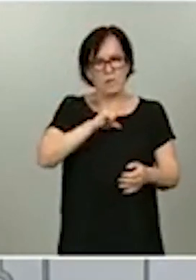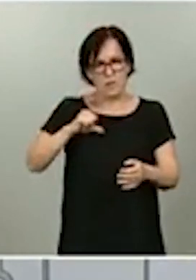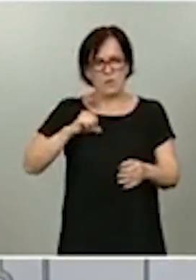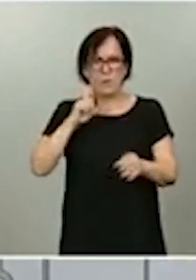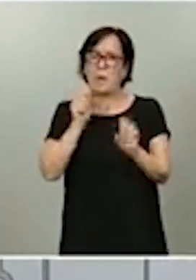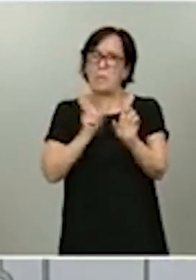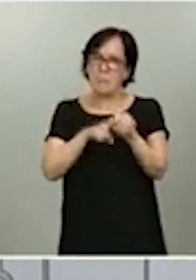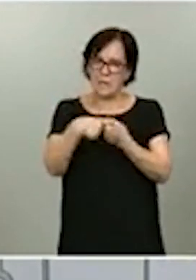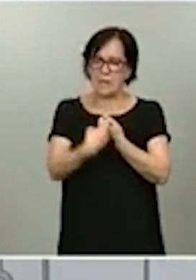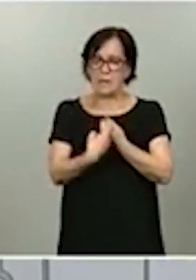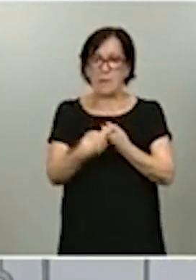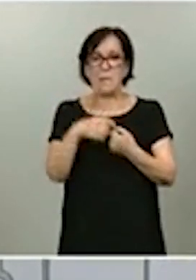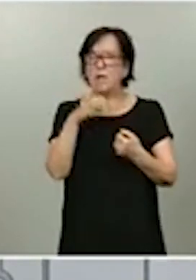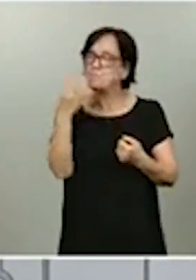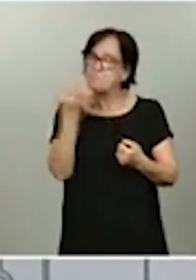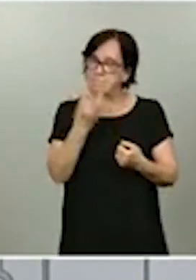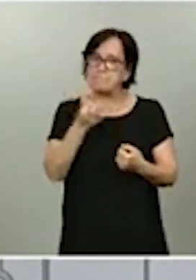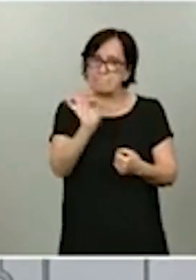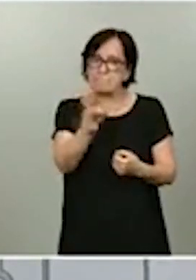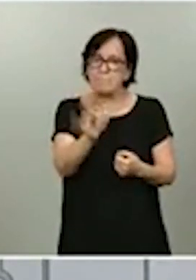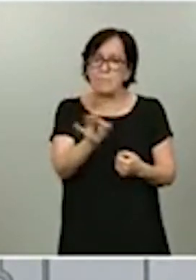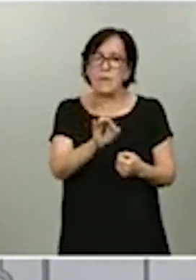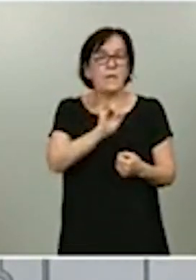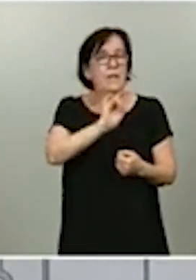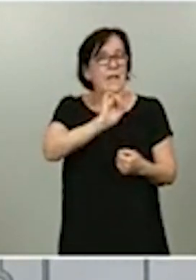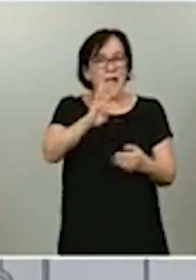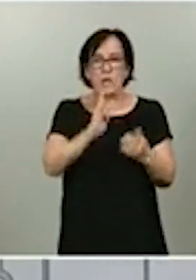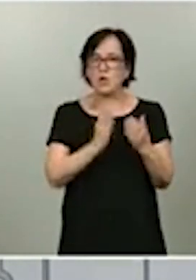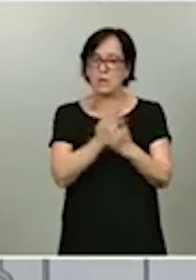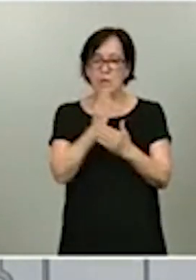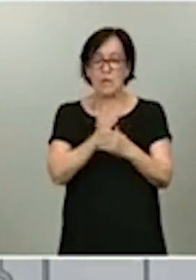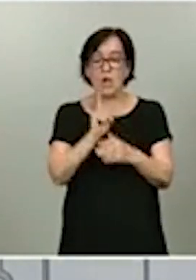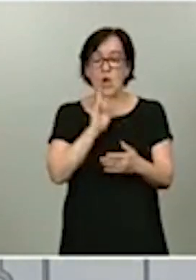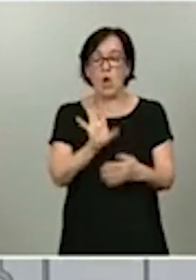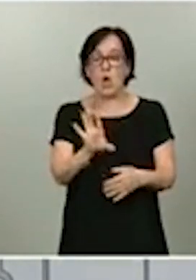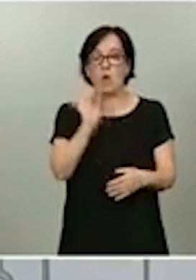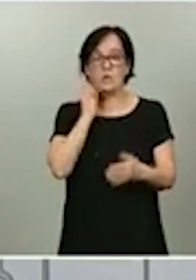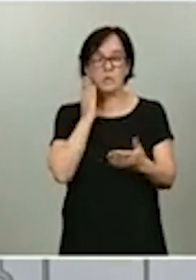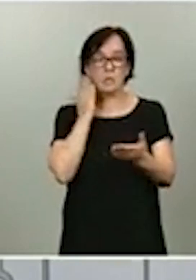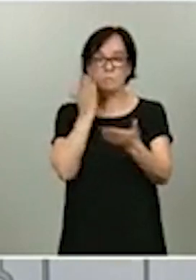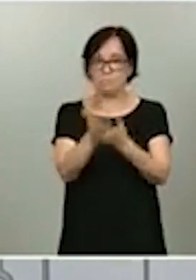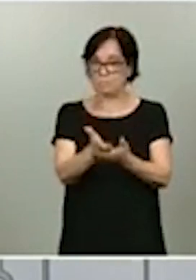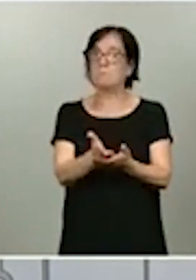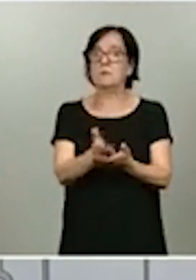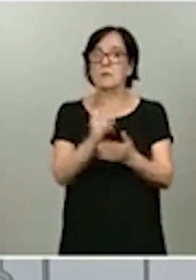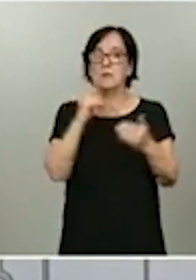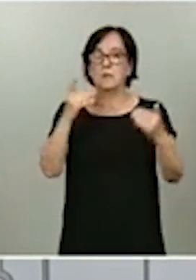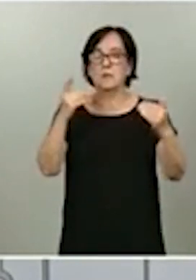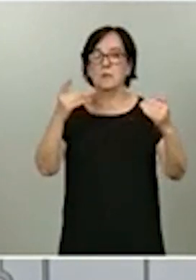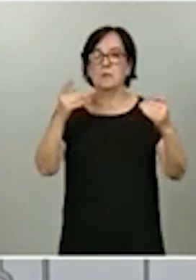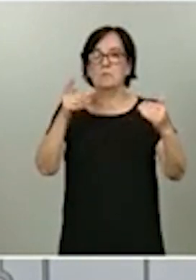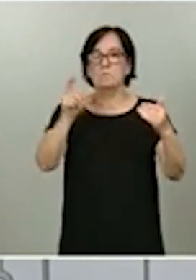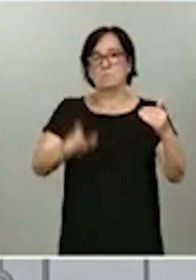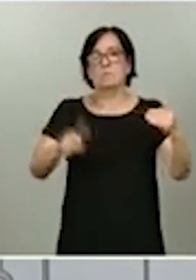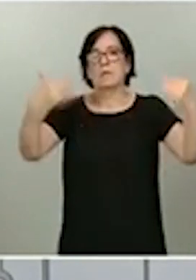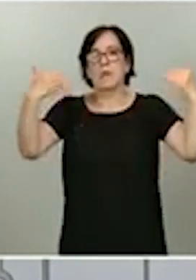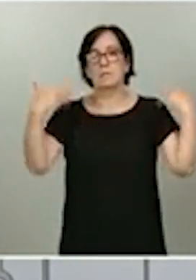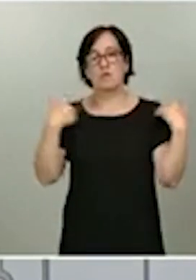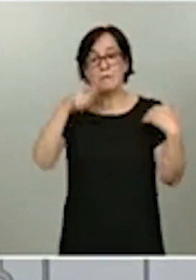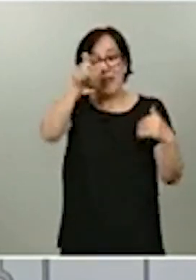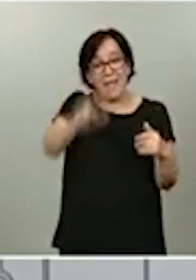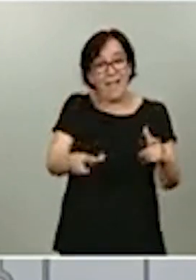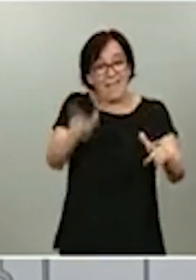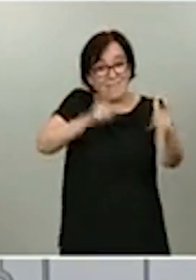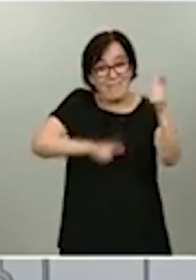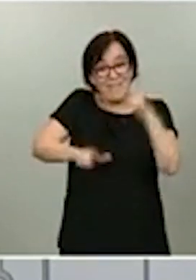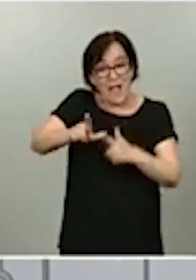la cuarentena es una acción que se solicita bajo la responsabilidad del viajero y lo que se hace es comprobar